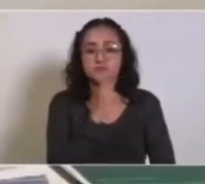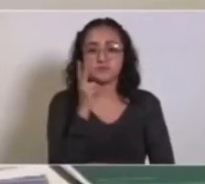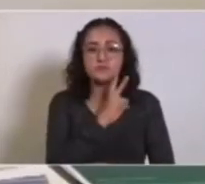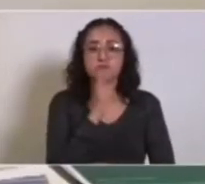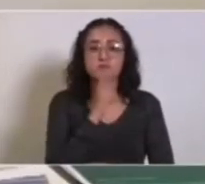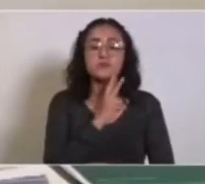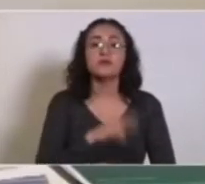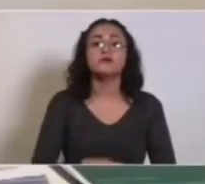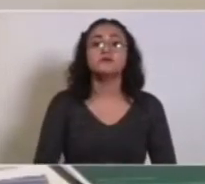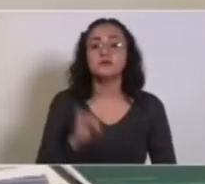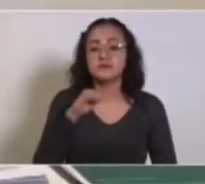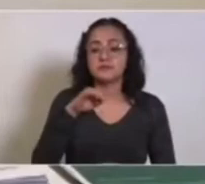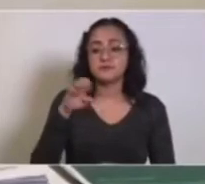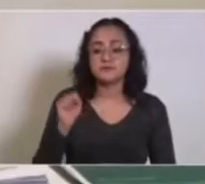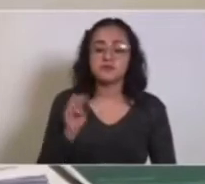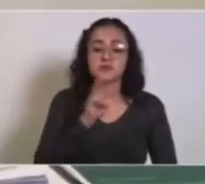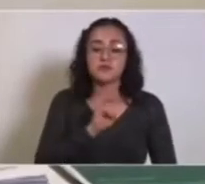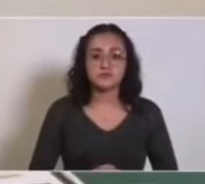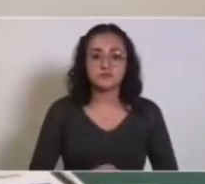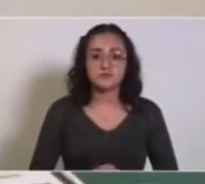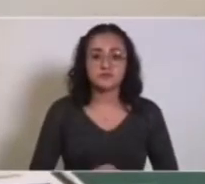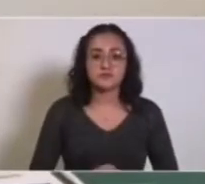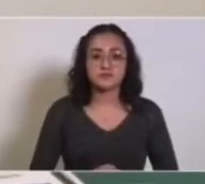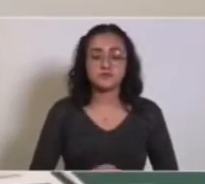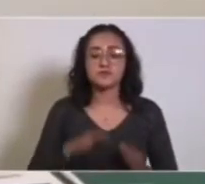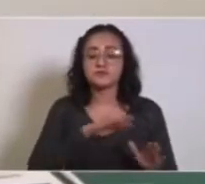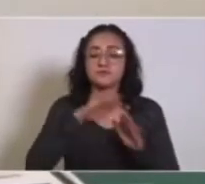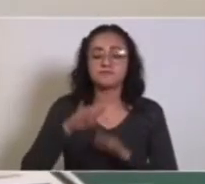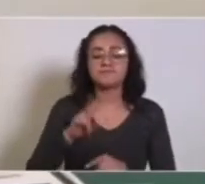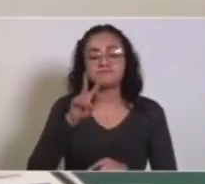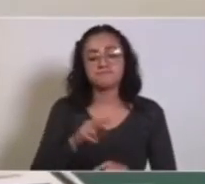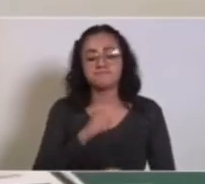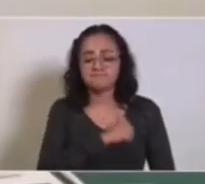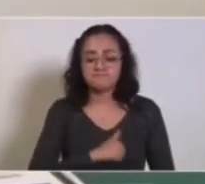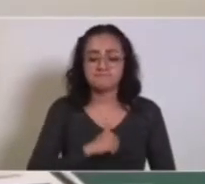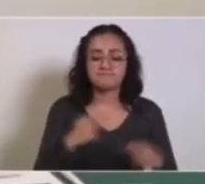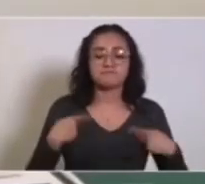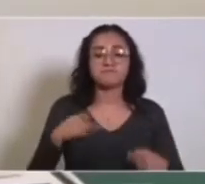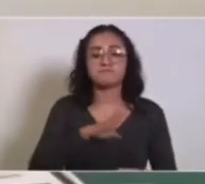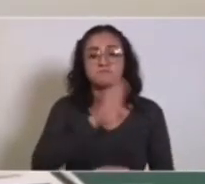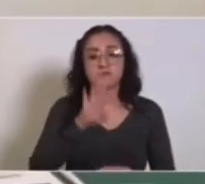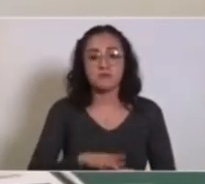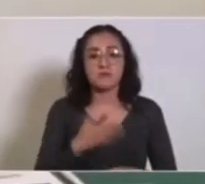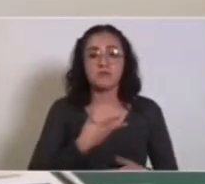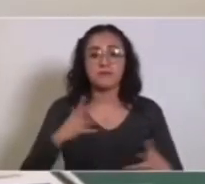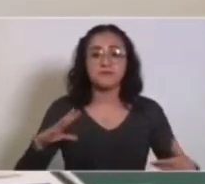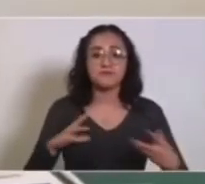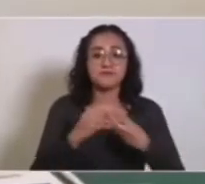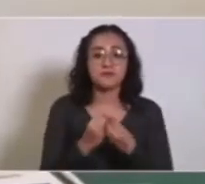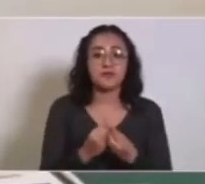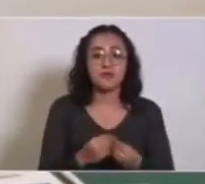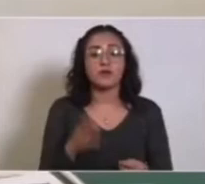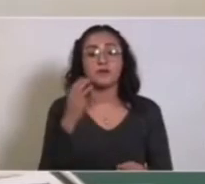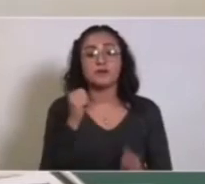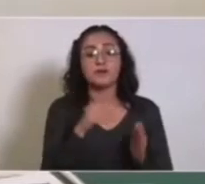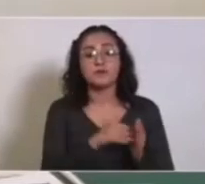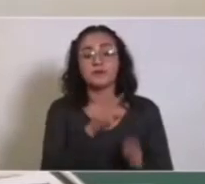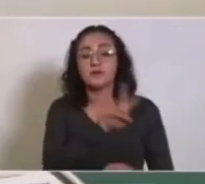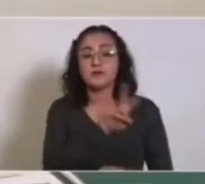asistida. IMSS 330. En lo que respecta lamentablemente a las defunciones, tenemos un acumulado de